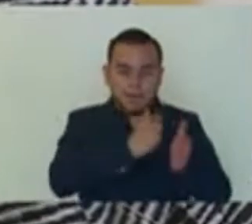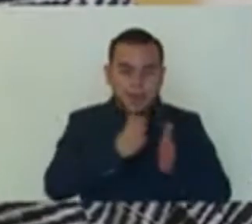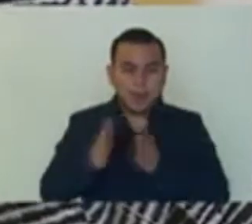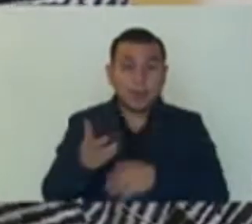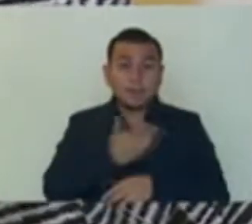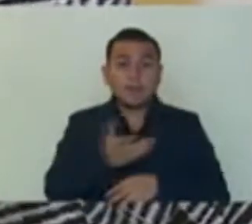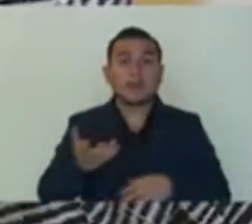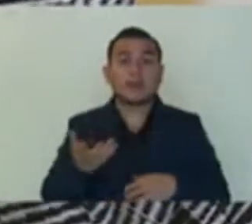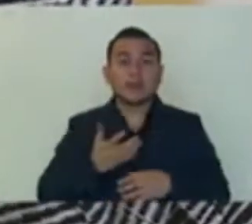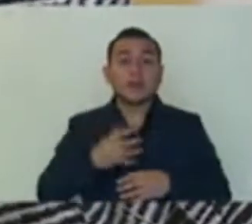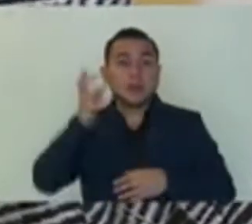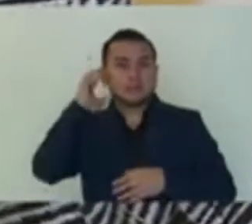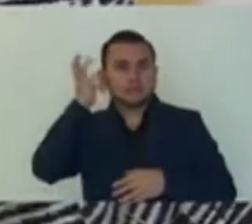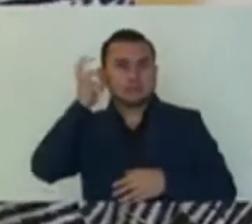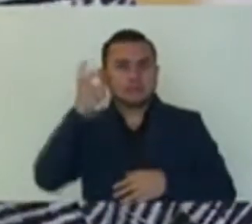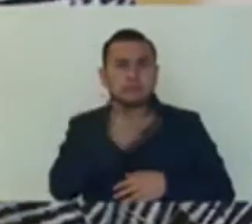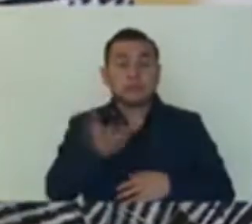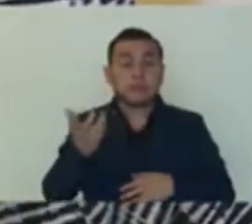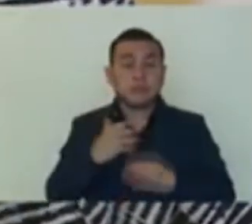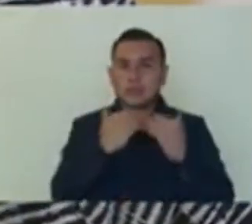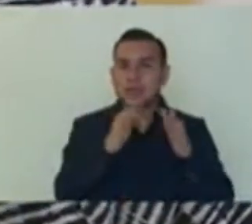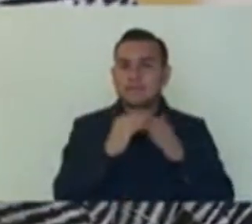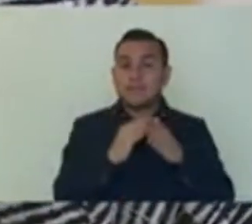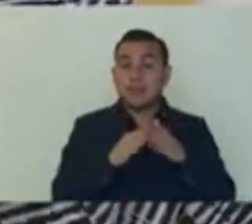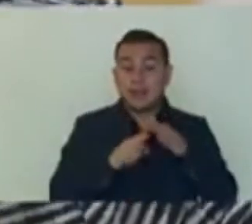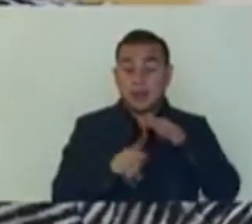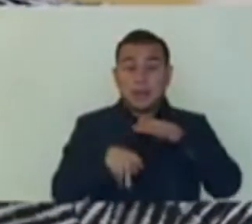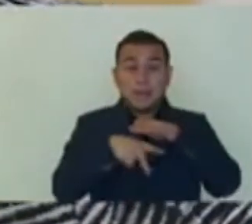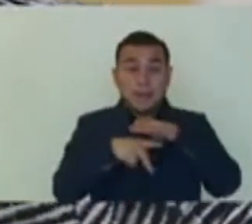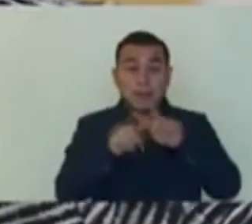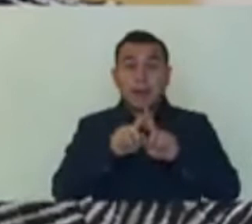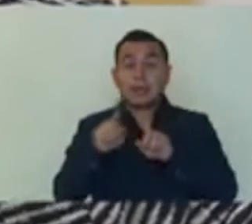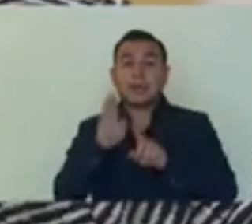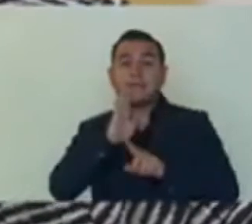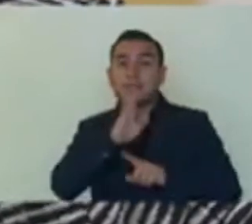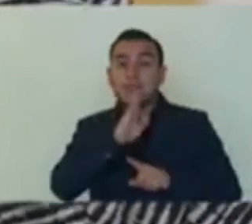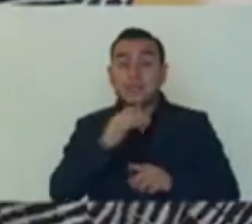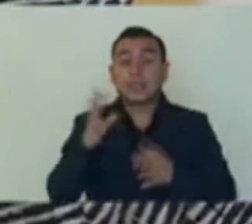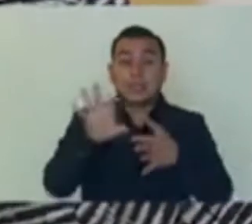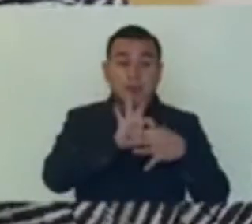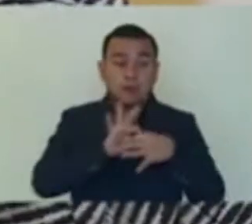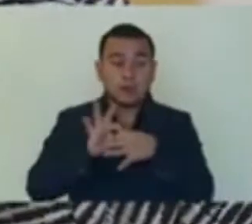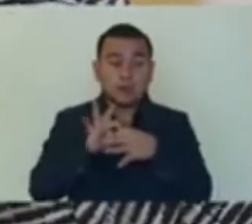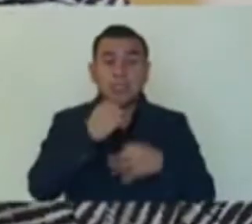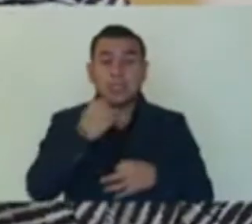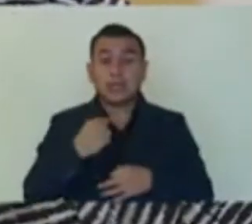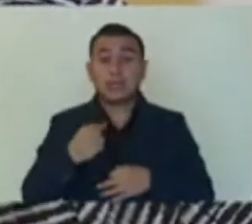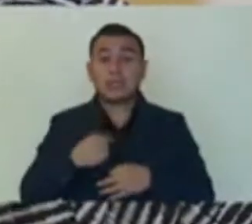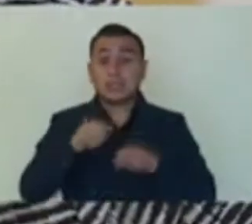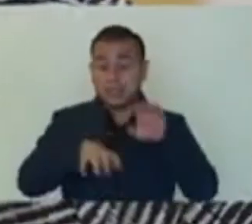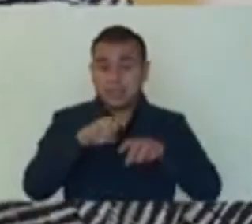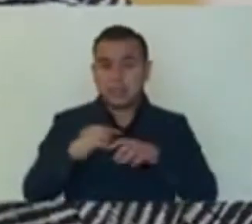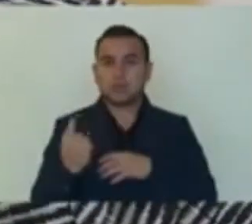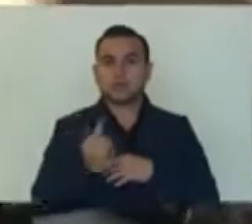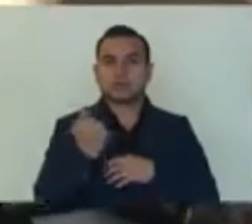utilizar la radio para todos los niveles educativos. En coordinación con la Secretaría de Innovación, hemos